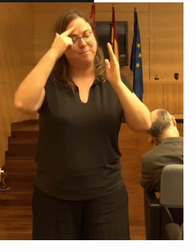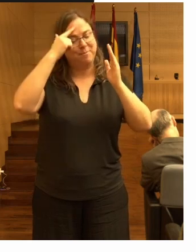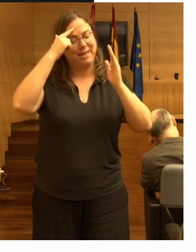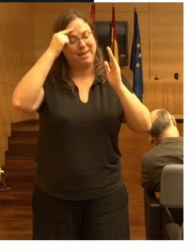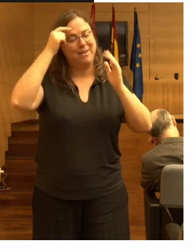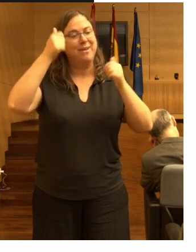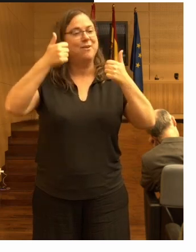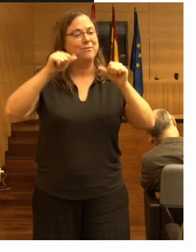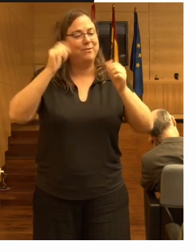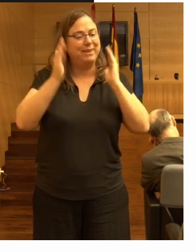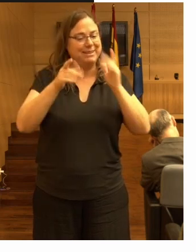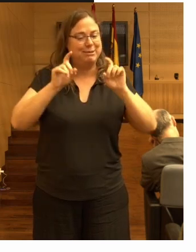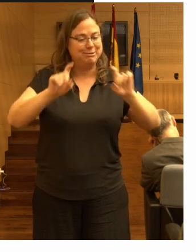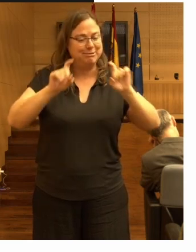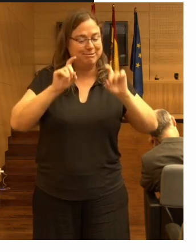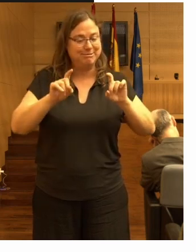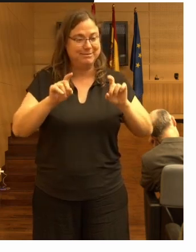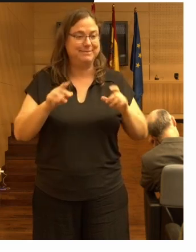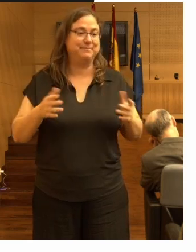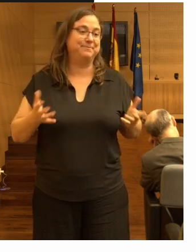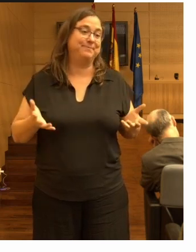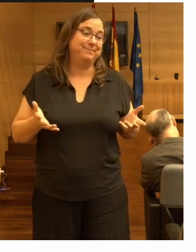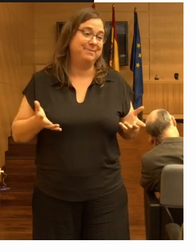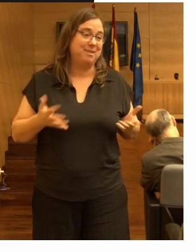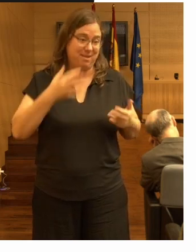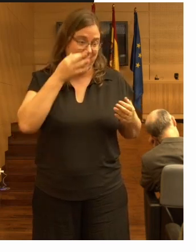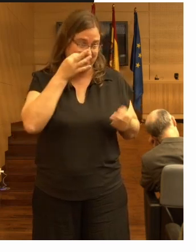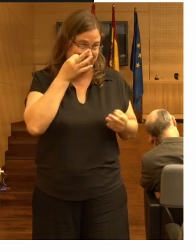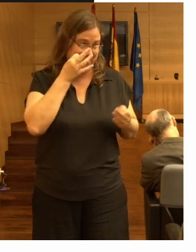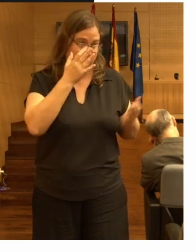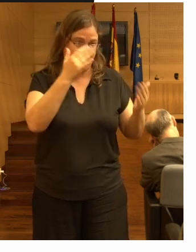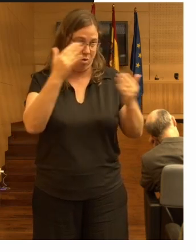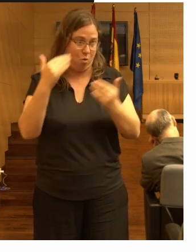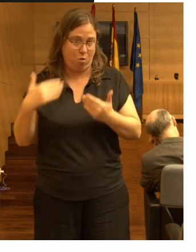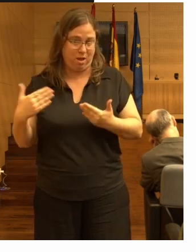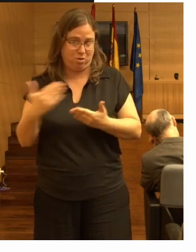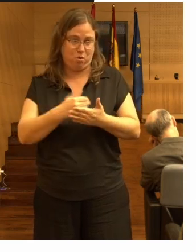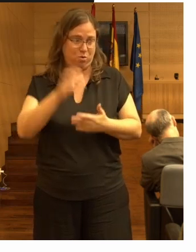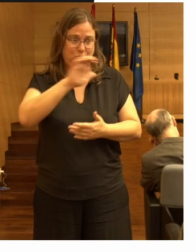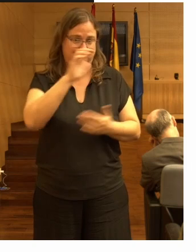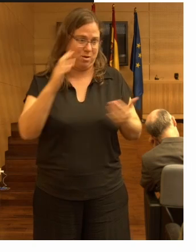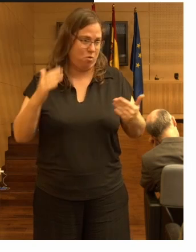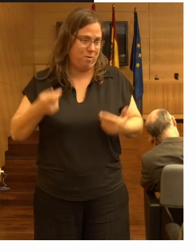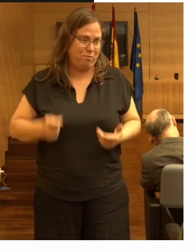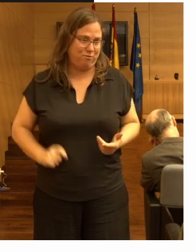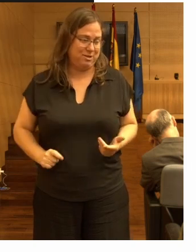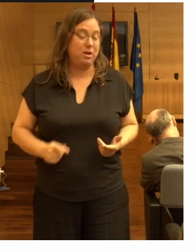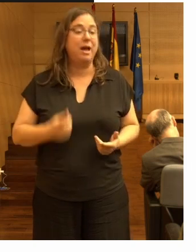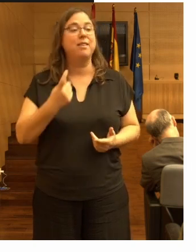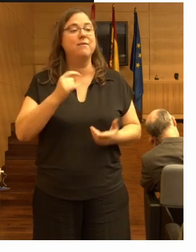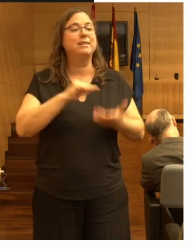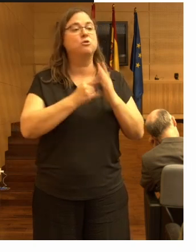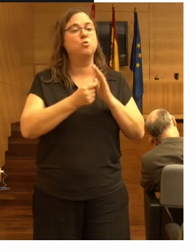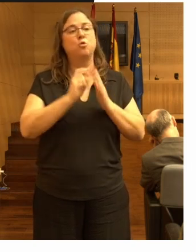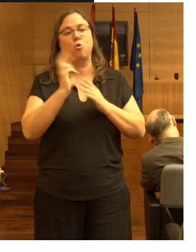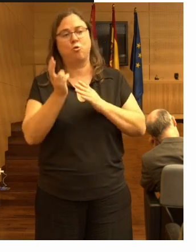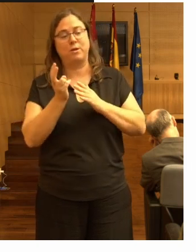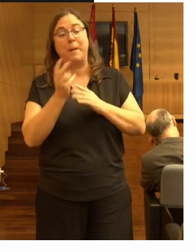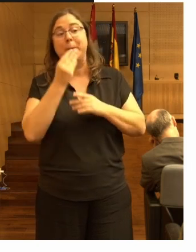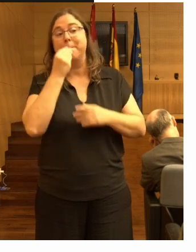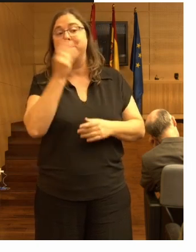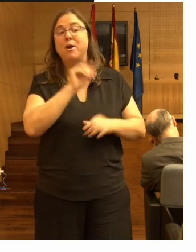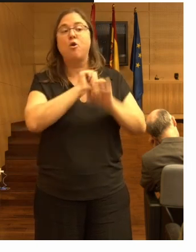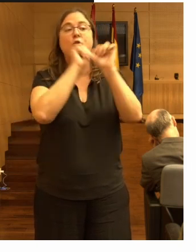fisioterapia y de otro tipo pero eso no lo hay en todas las partes de Europa así que hay que buscar una solución creo que una de las mejores